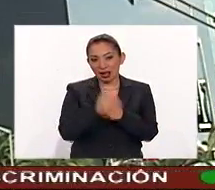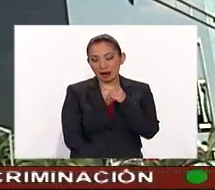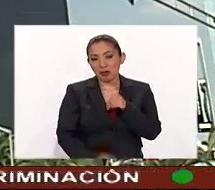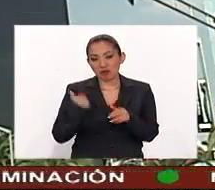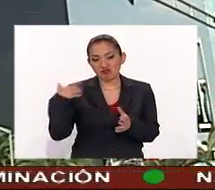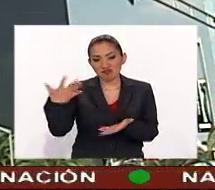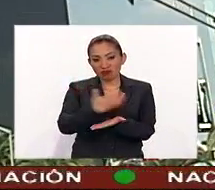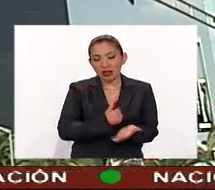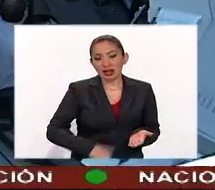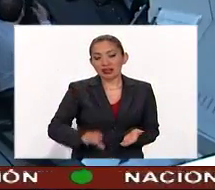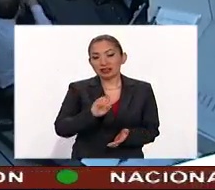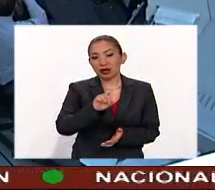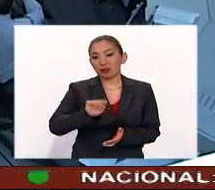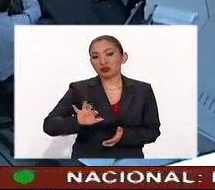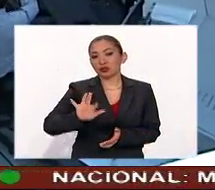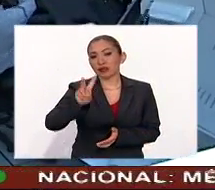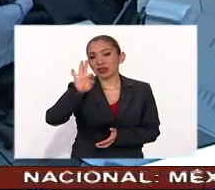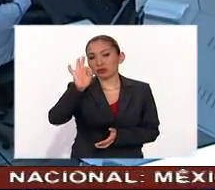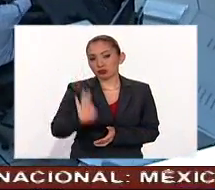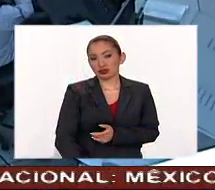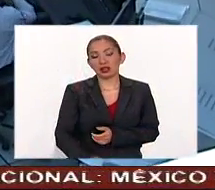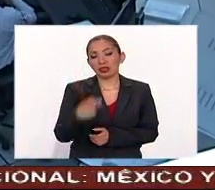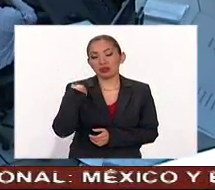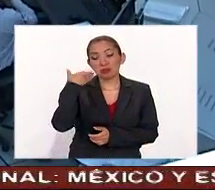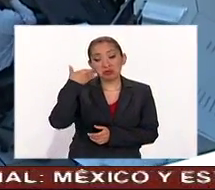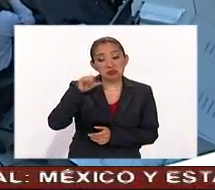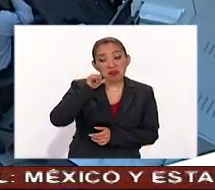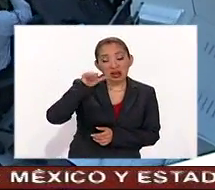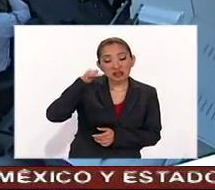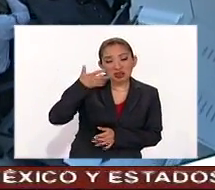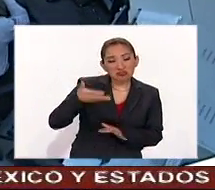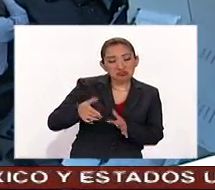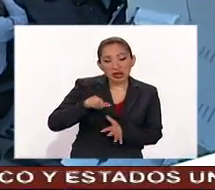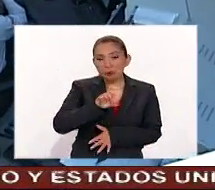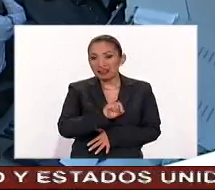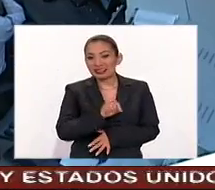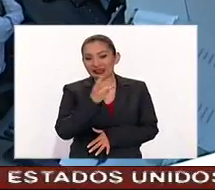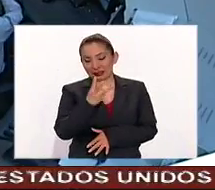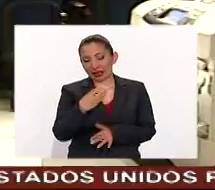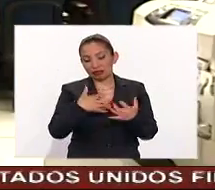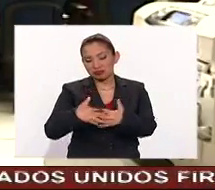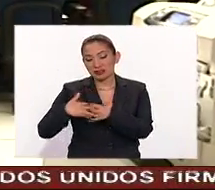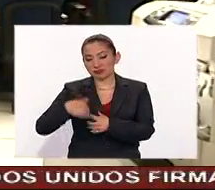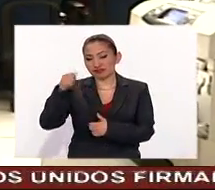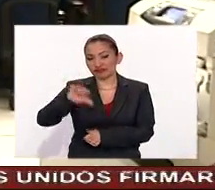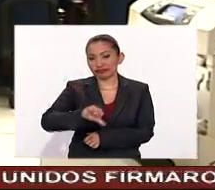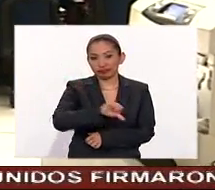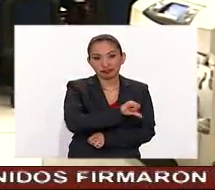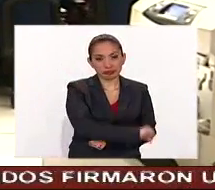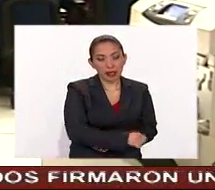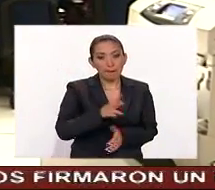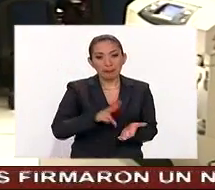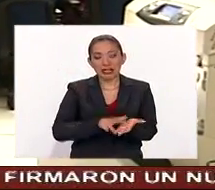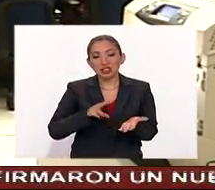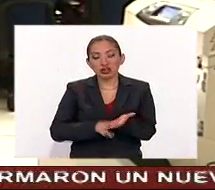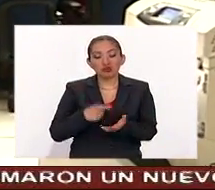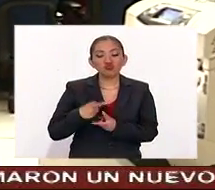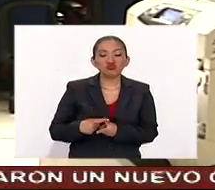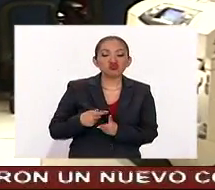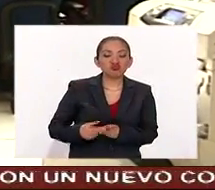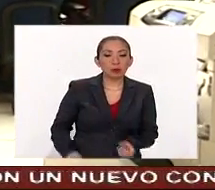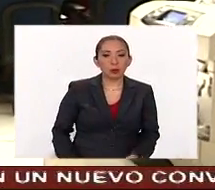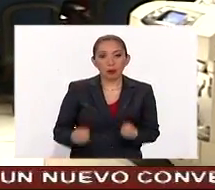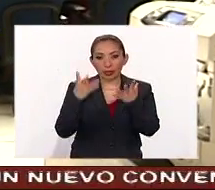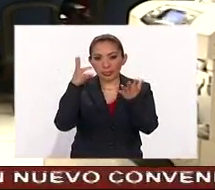rendimiento de 0.52%. A pesar de la jornada de ayer, 23 emisoras registraron pérdidas. El índice de precios y cotizaciones se